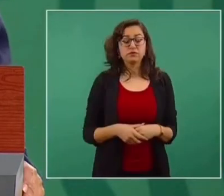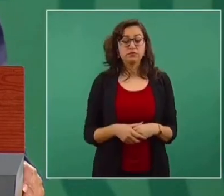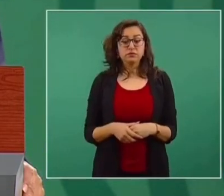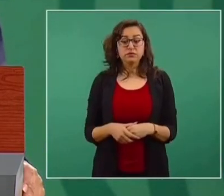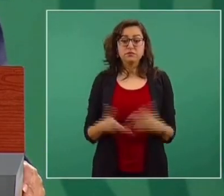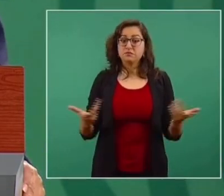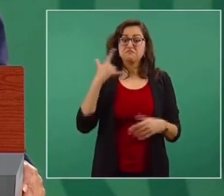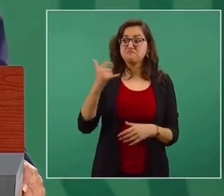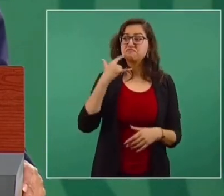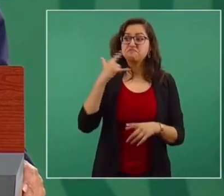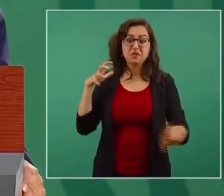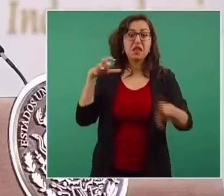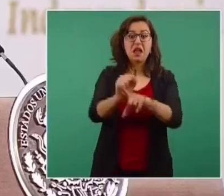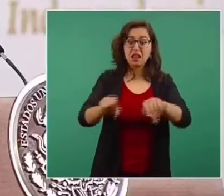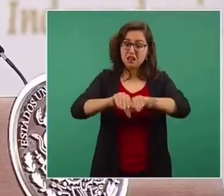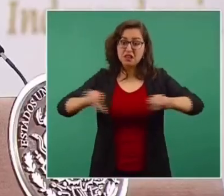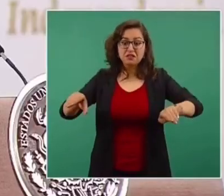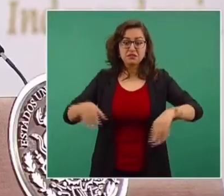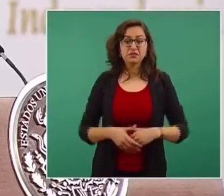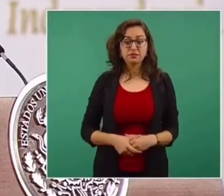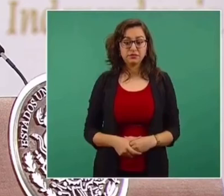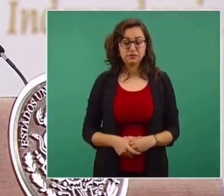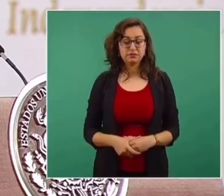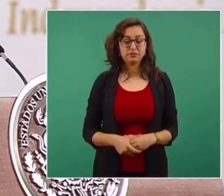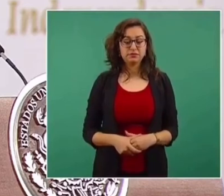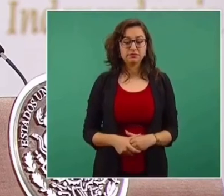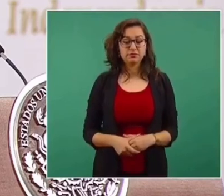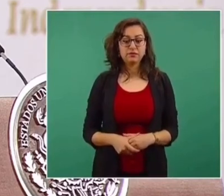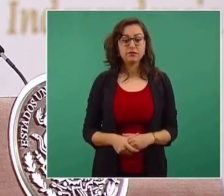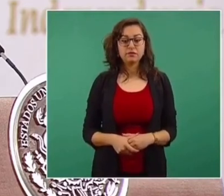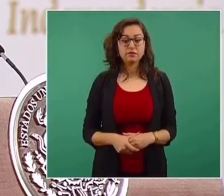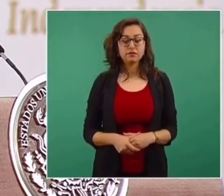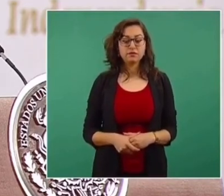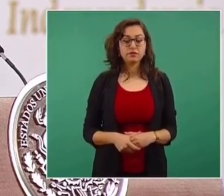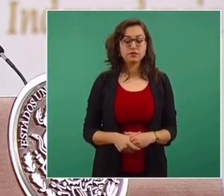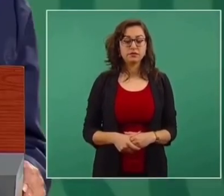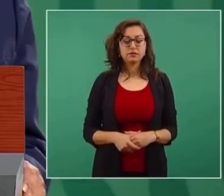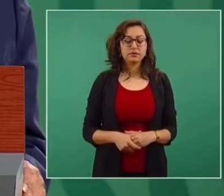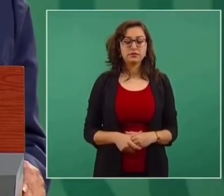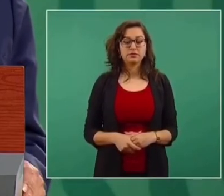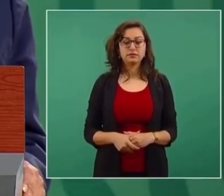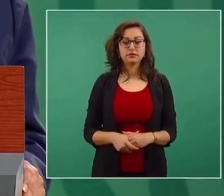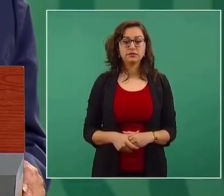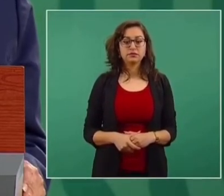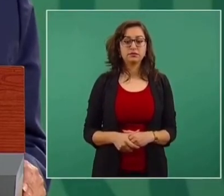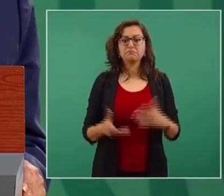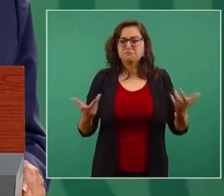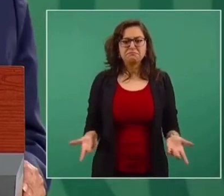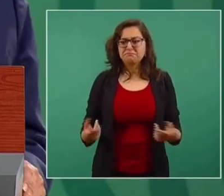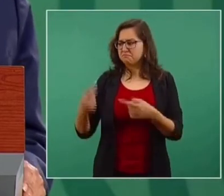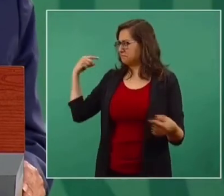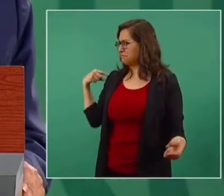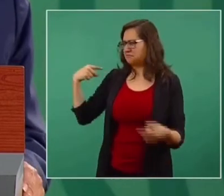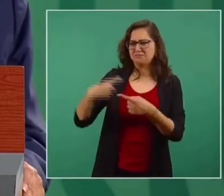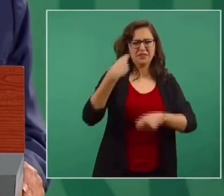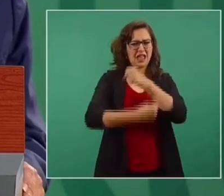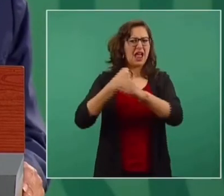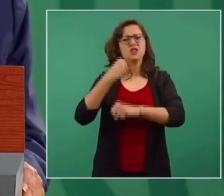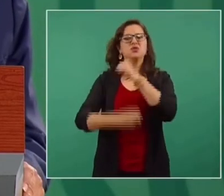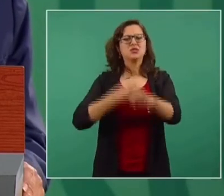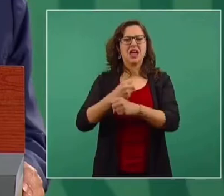luchar por la igualdad. ¿Y qué es lo que ha provocado, qué produjo, qué originó la monstruosa desigualdad de México?